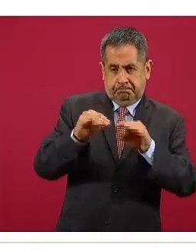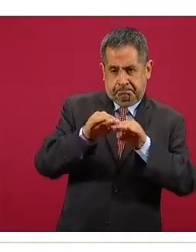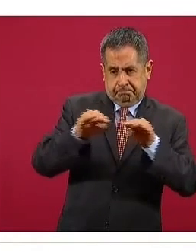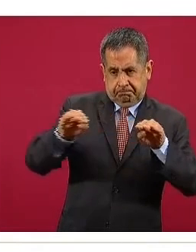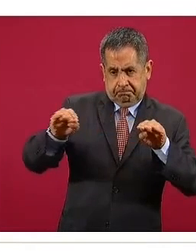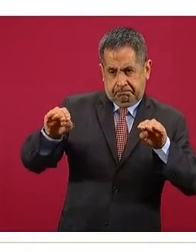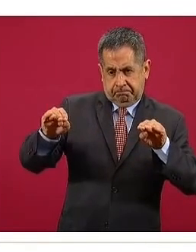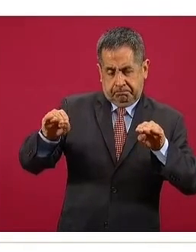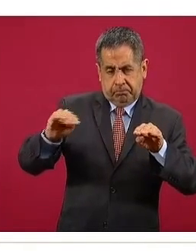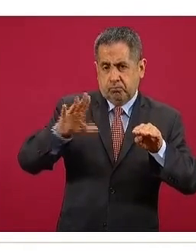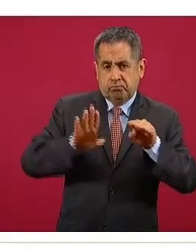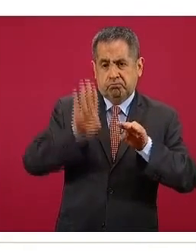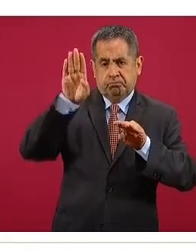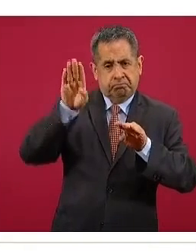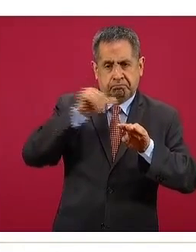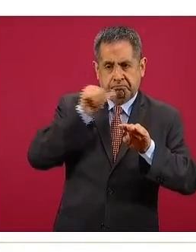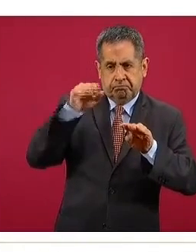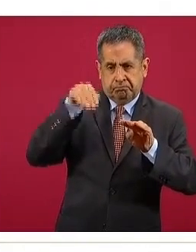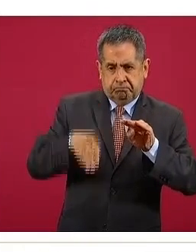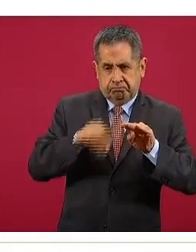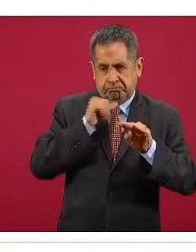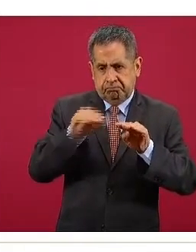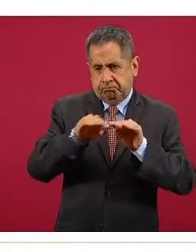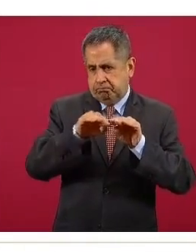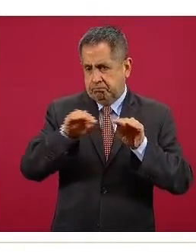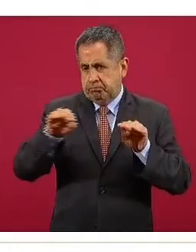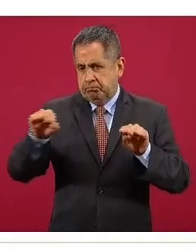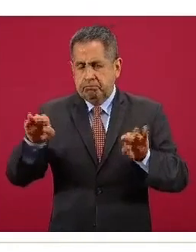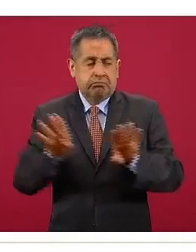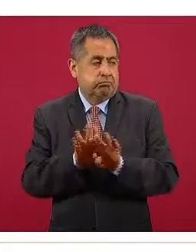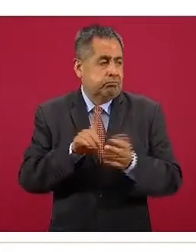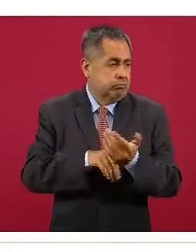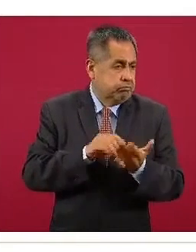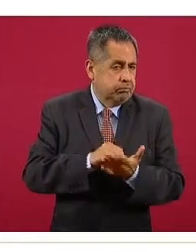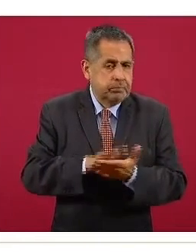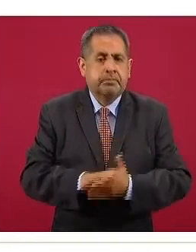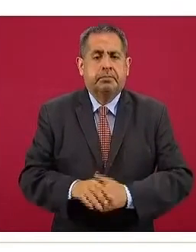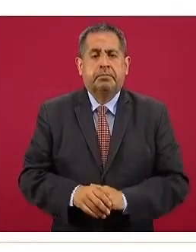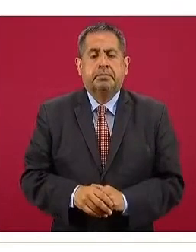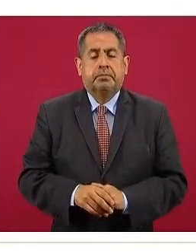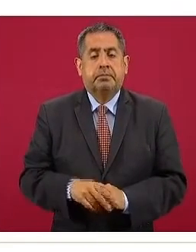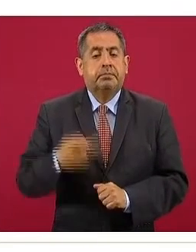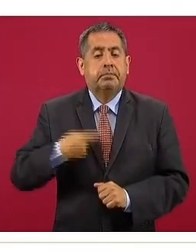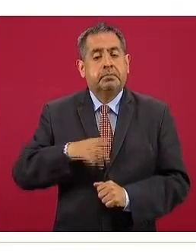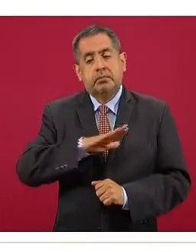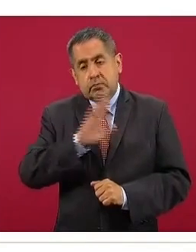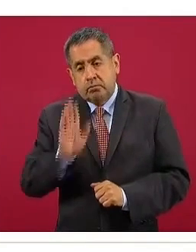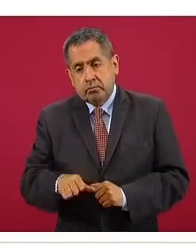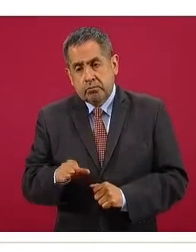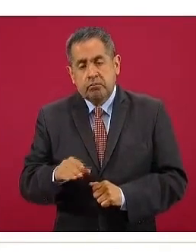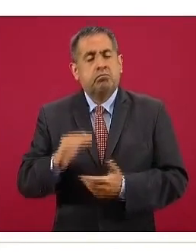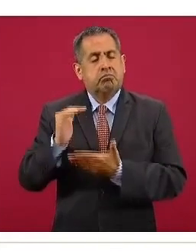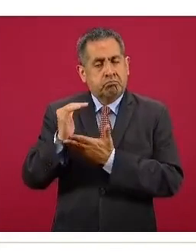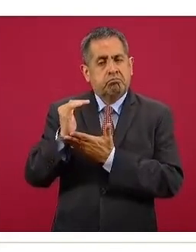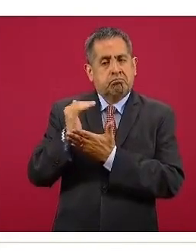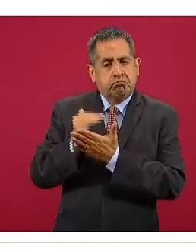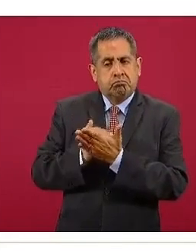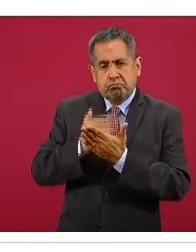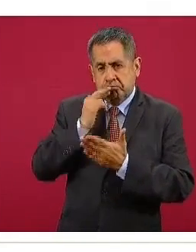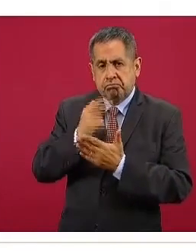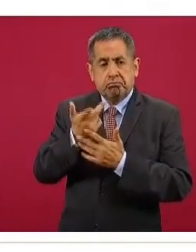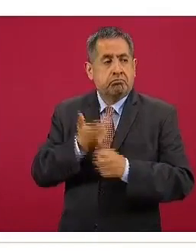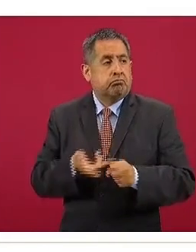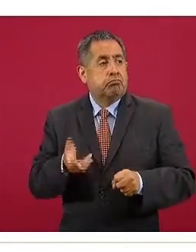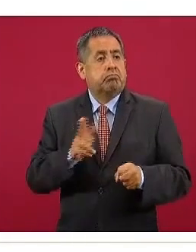interpretada a partir de la cantidad de casos nuevos registrados. La mortalidad en continuo descenso, la siguiente en